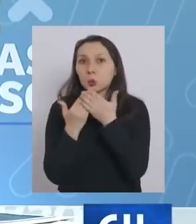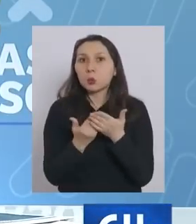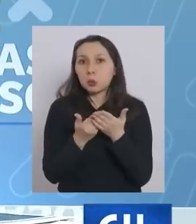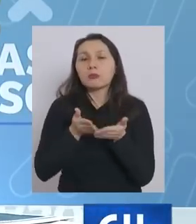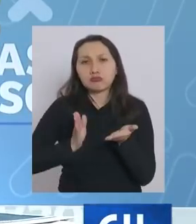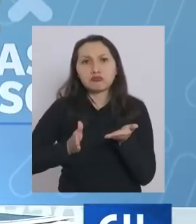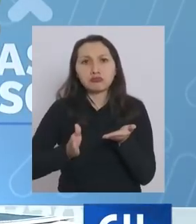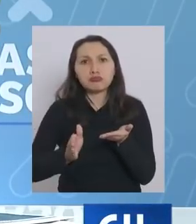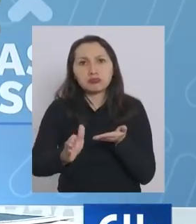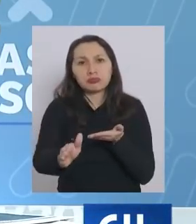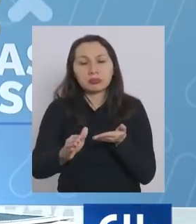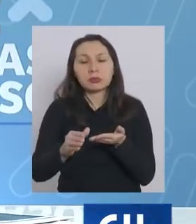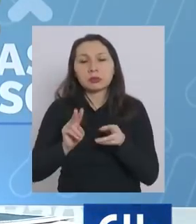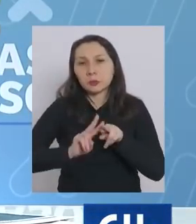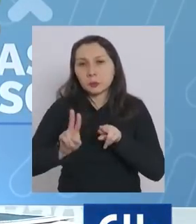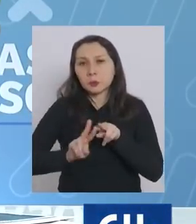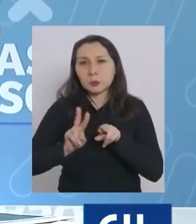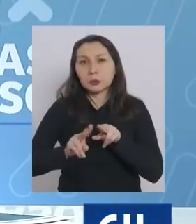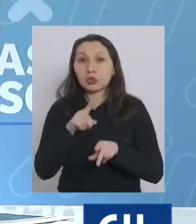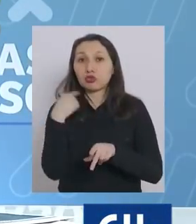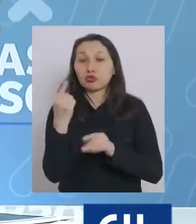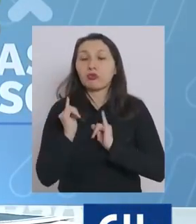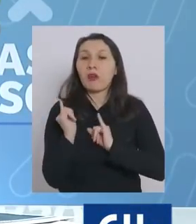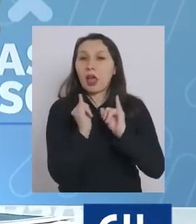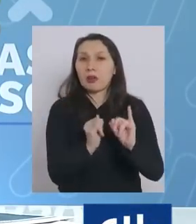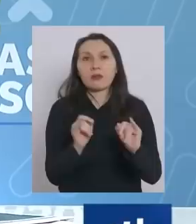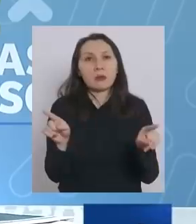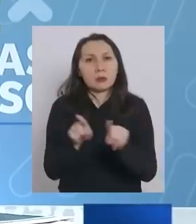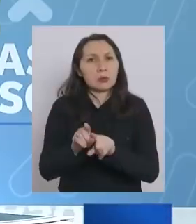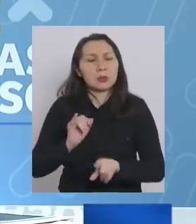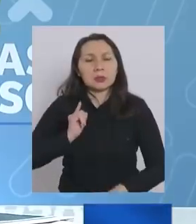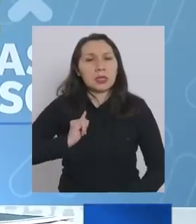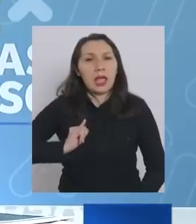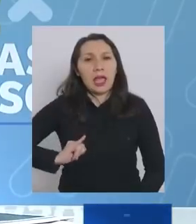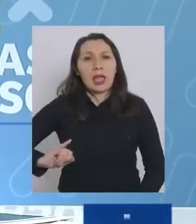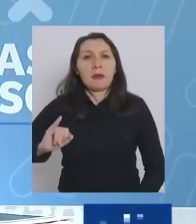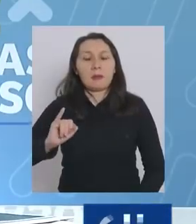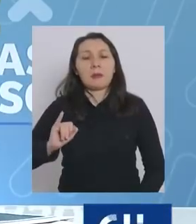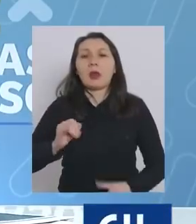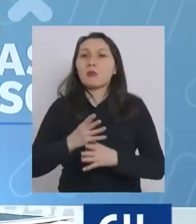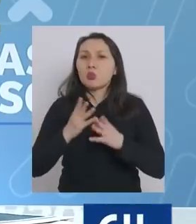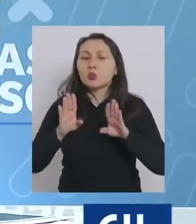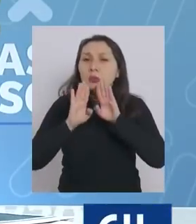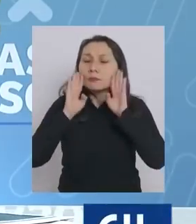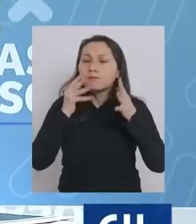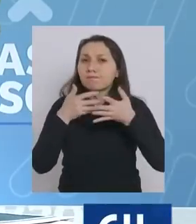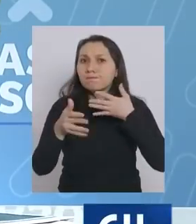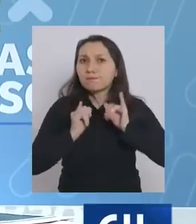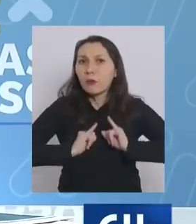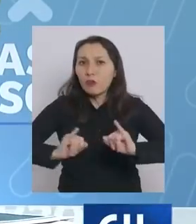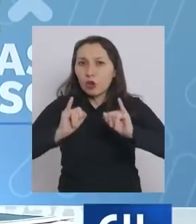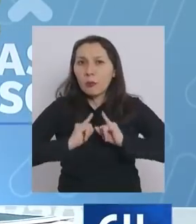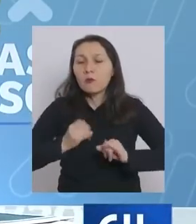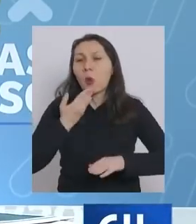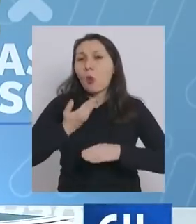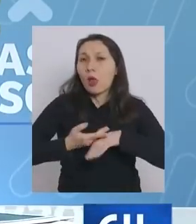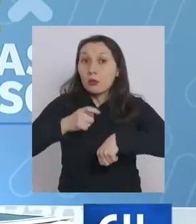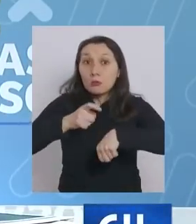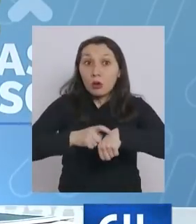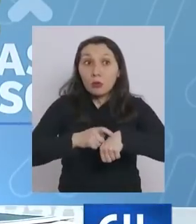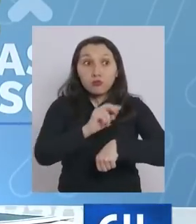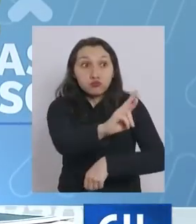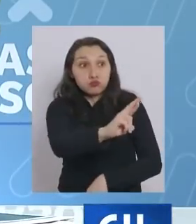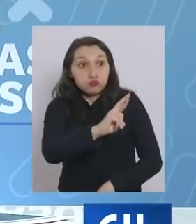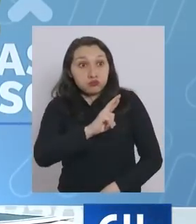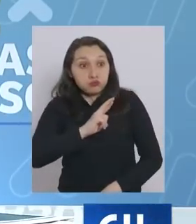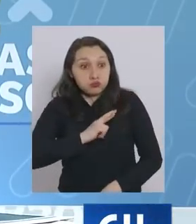está en marcha nosotros informaremos como lo hemos hecho siempre con mucha transparencia en el momento mismo en el